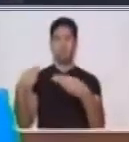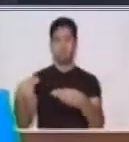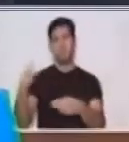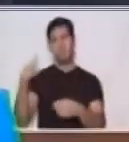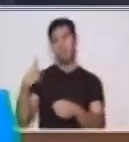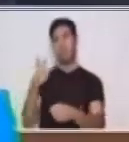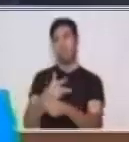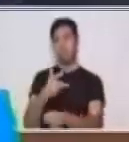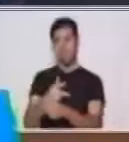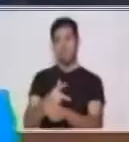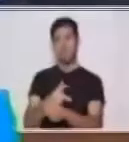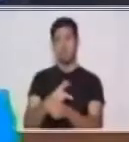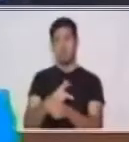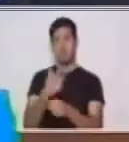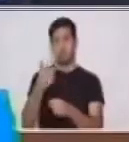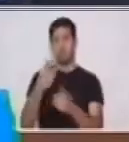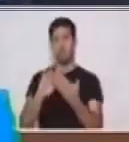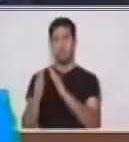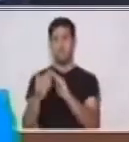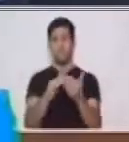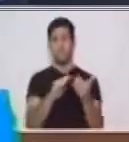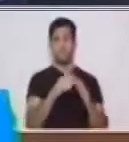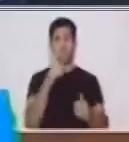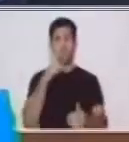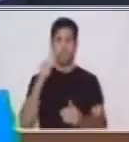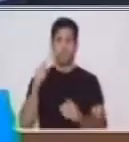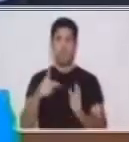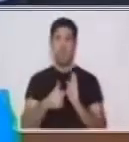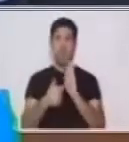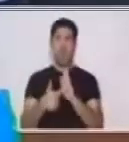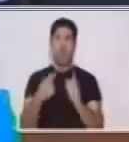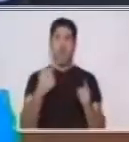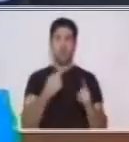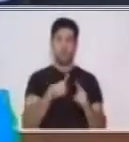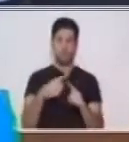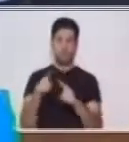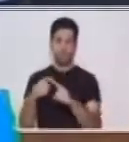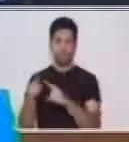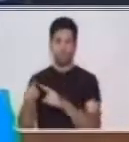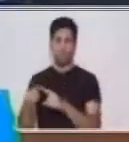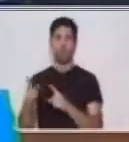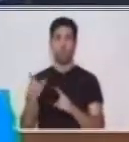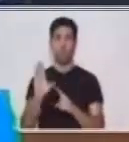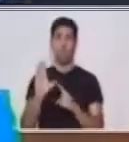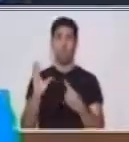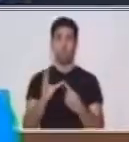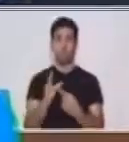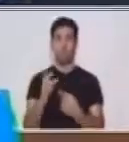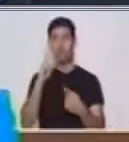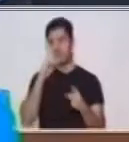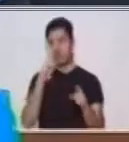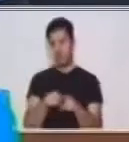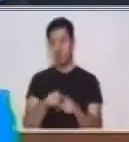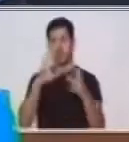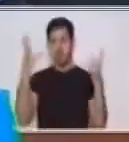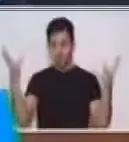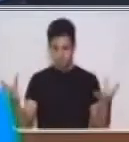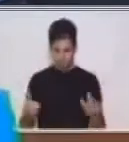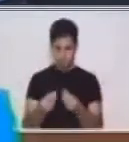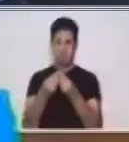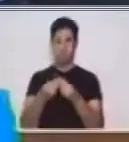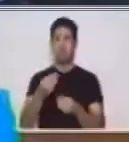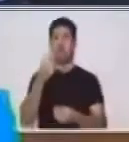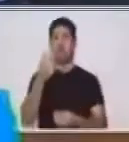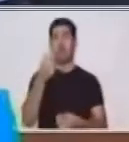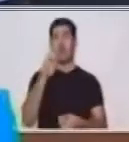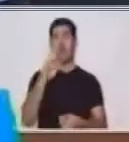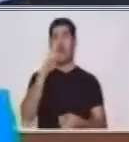país encontramos ciertas manifestaciones culturales que engloban también el arte. Sabemos que el arte